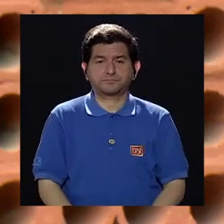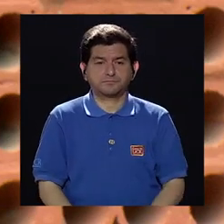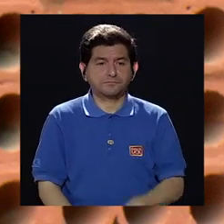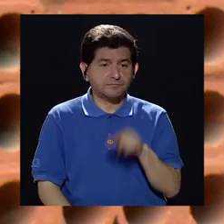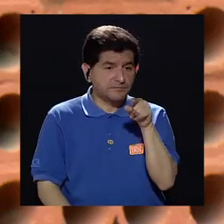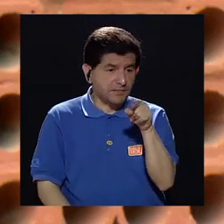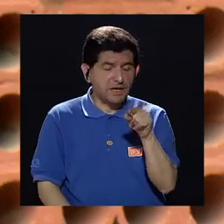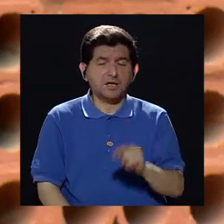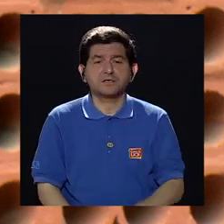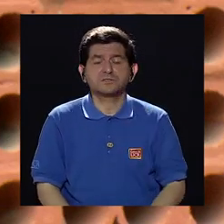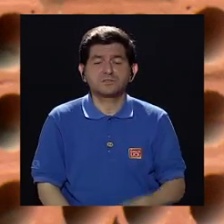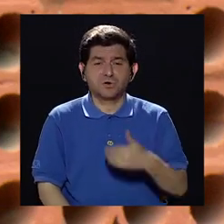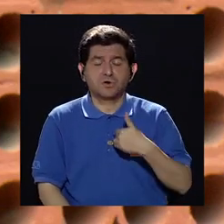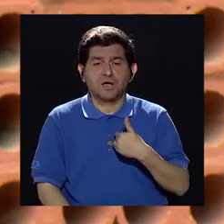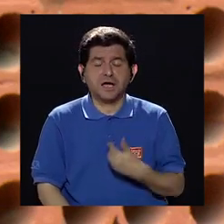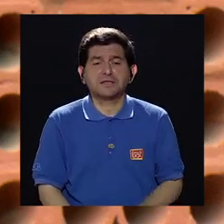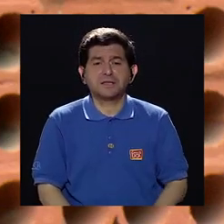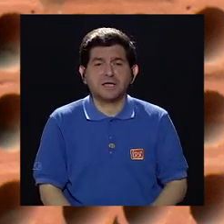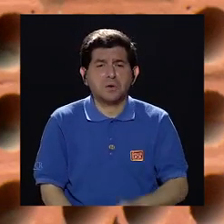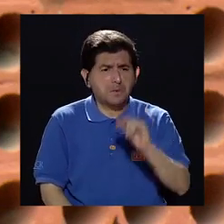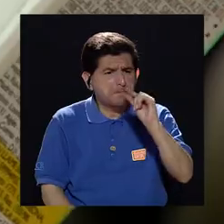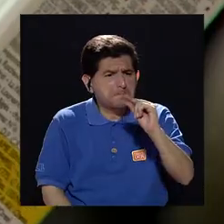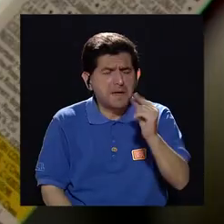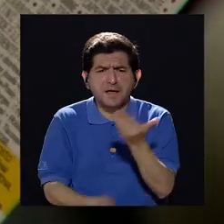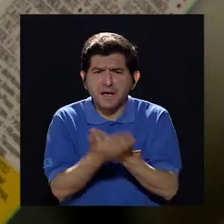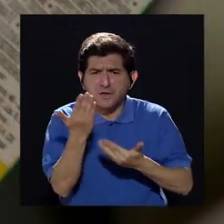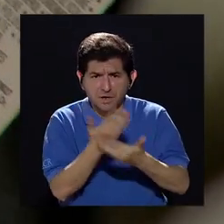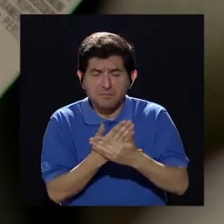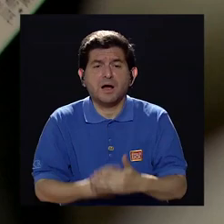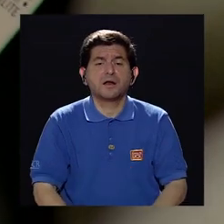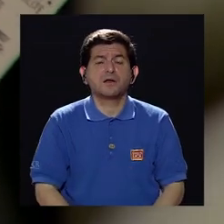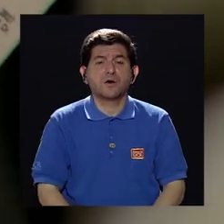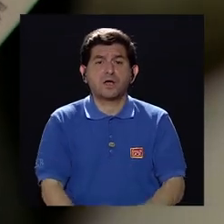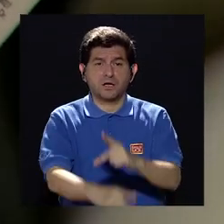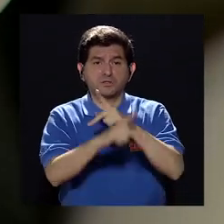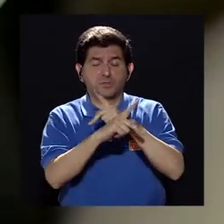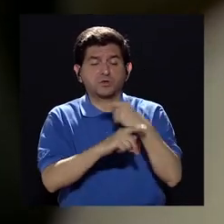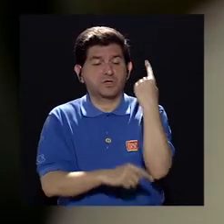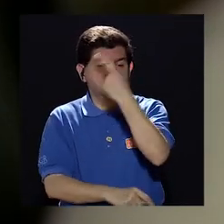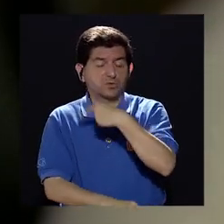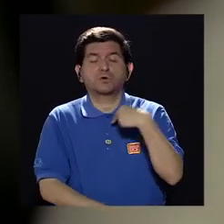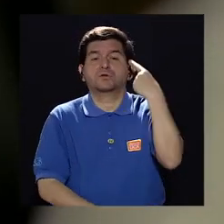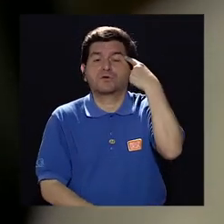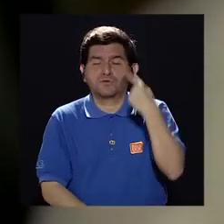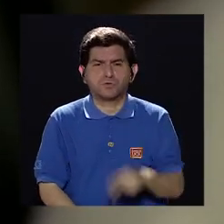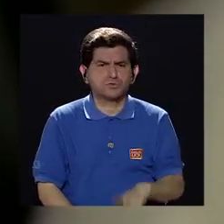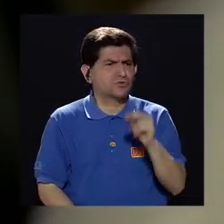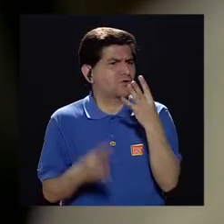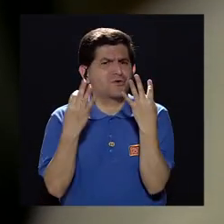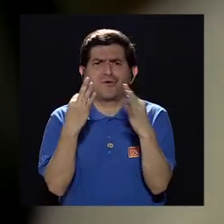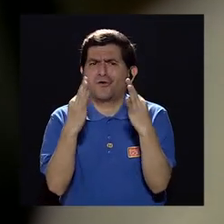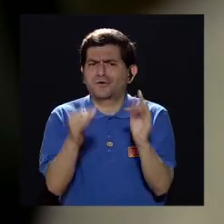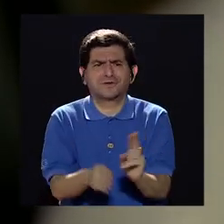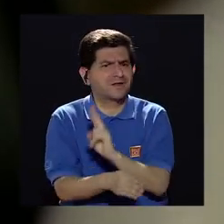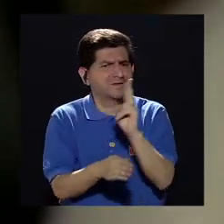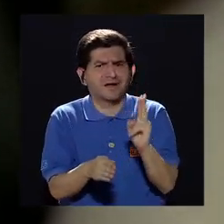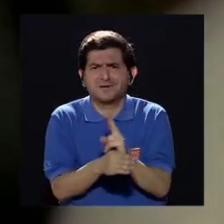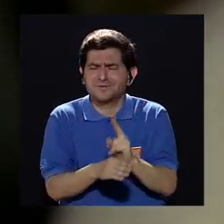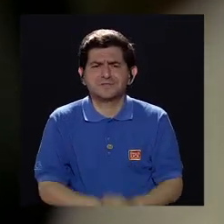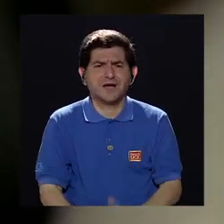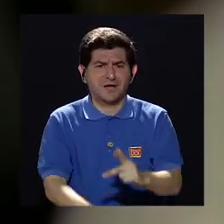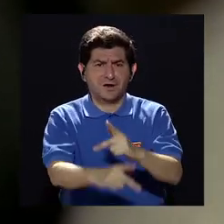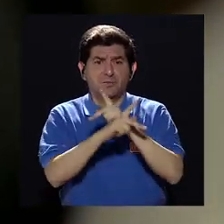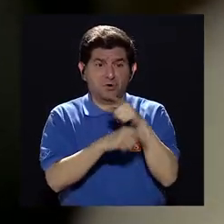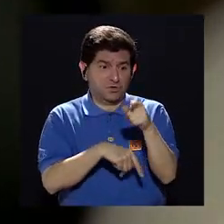Esto tan pequeñito que yo tengo en la mano, evidentemente es un protector solar para el rostro. No vamos a pretender utilizar